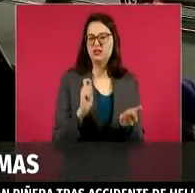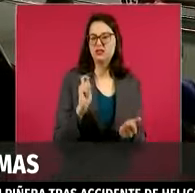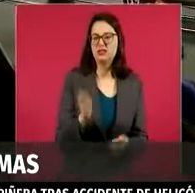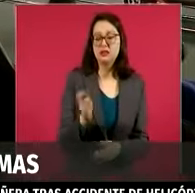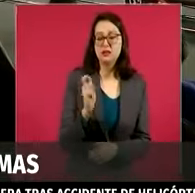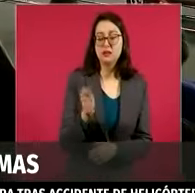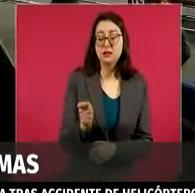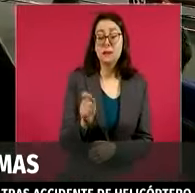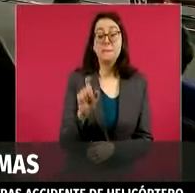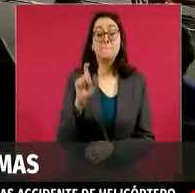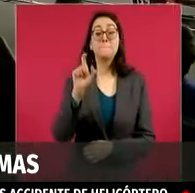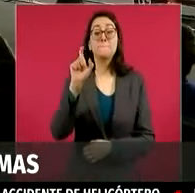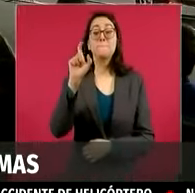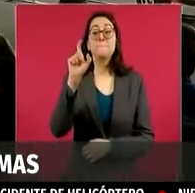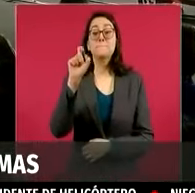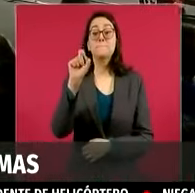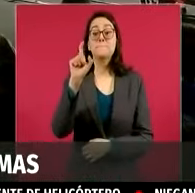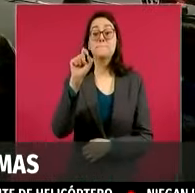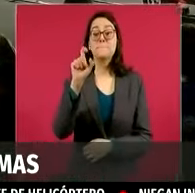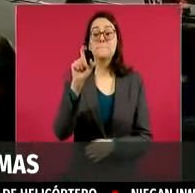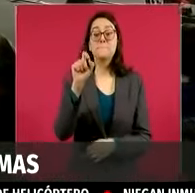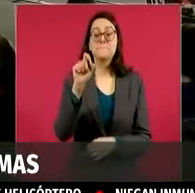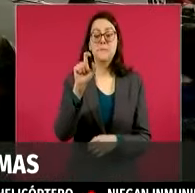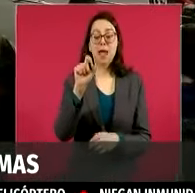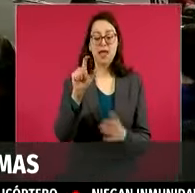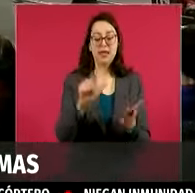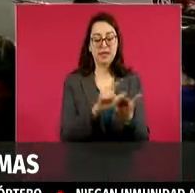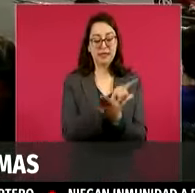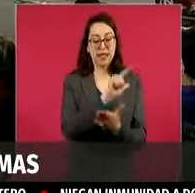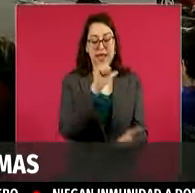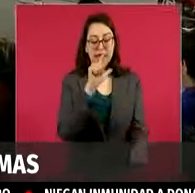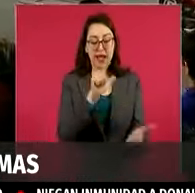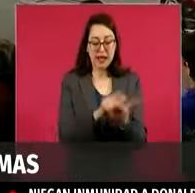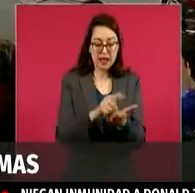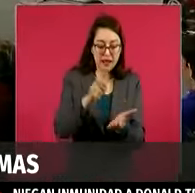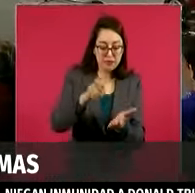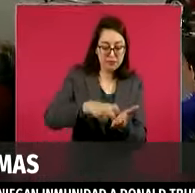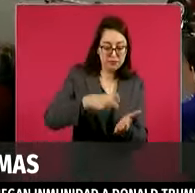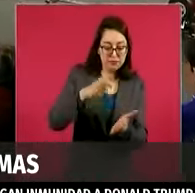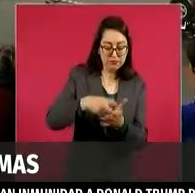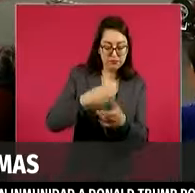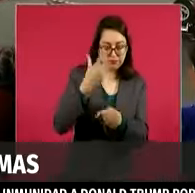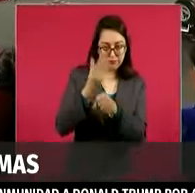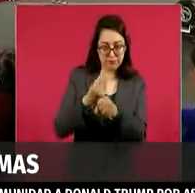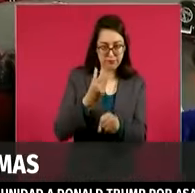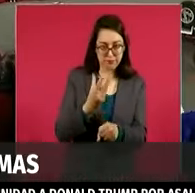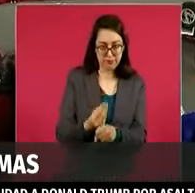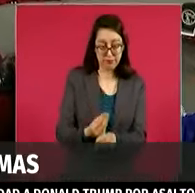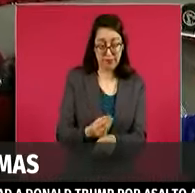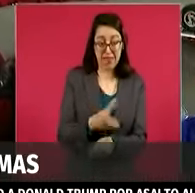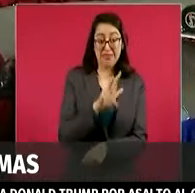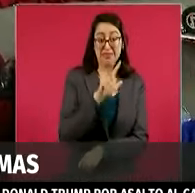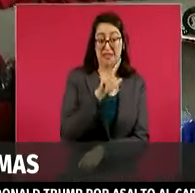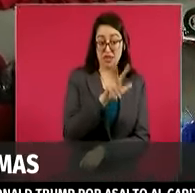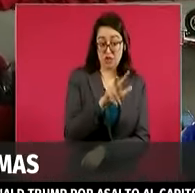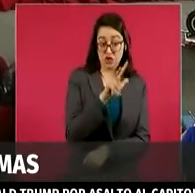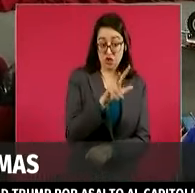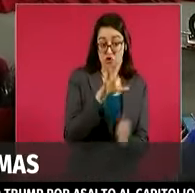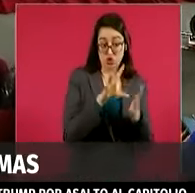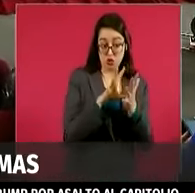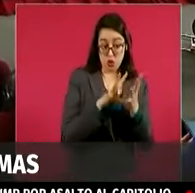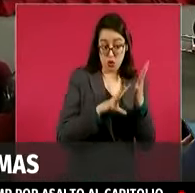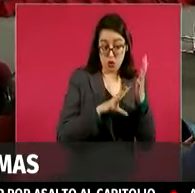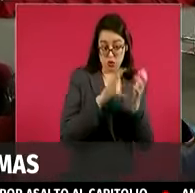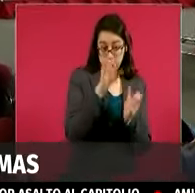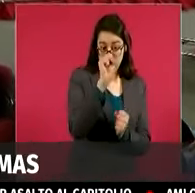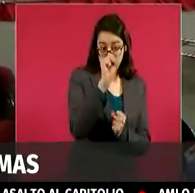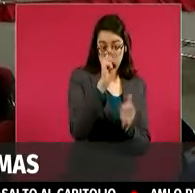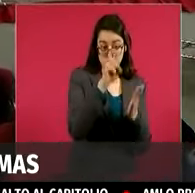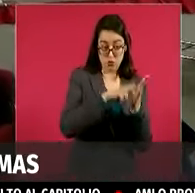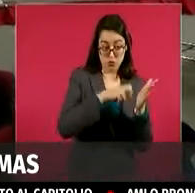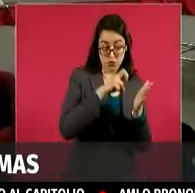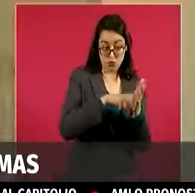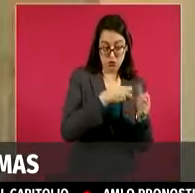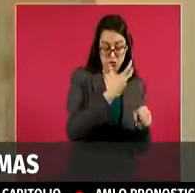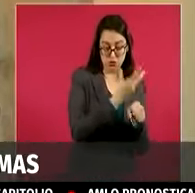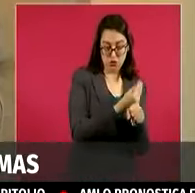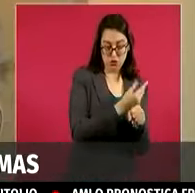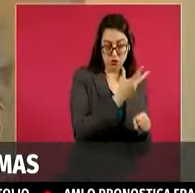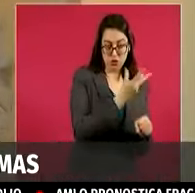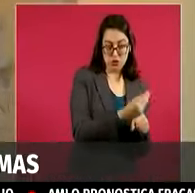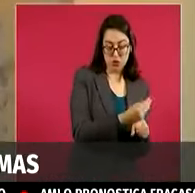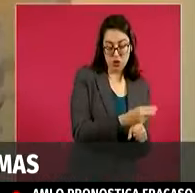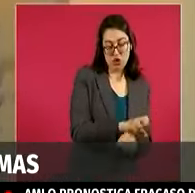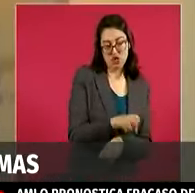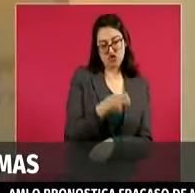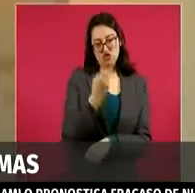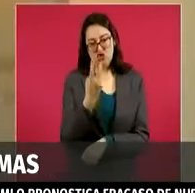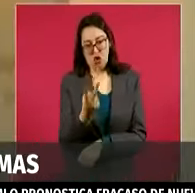también la desaparición de los organismos públicos locales electorales. Creo que pues un poco de esto ya también lo habíamos visto